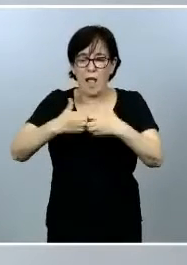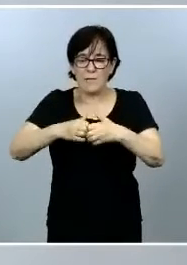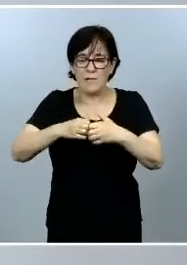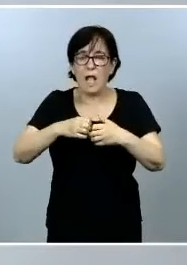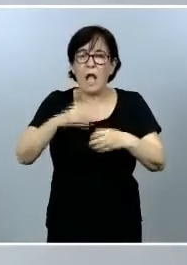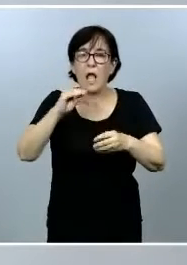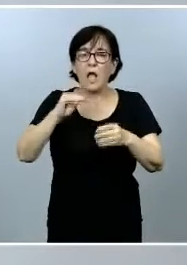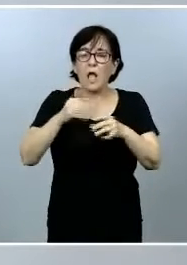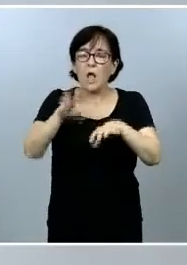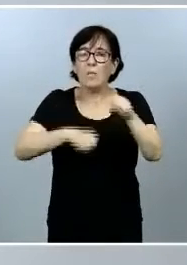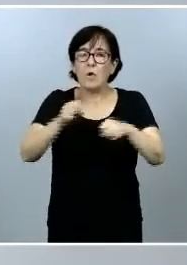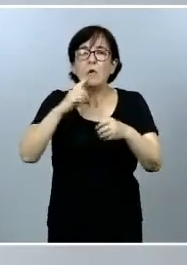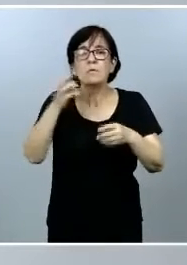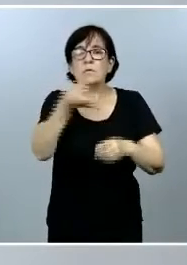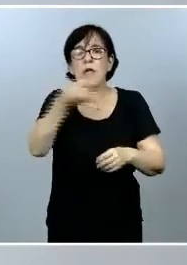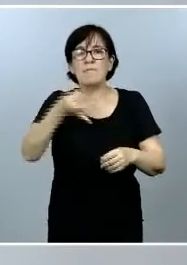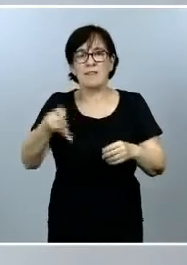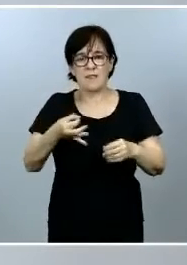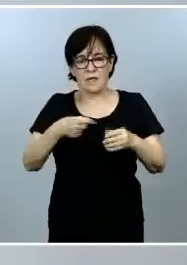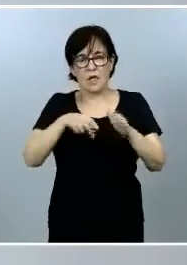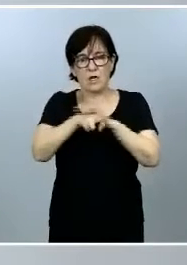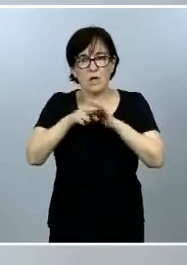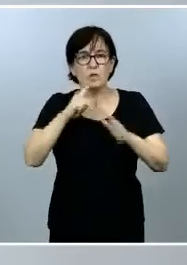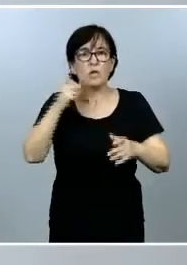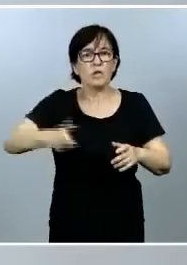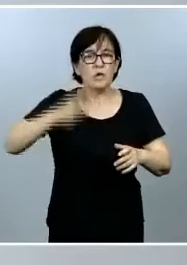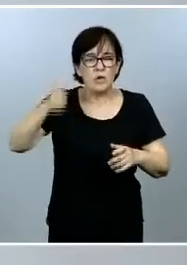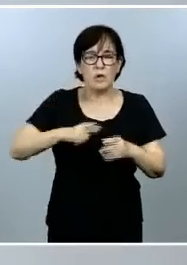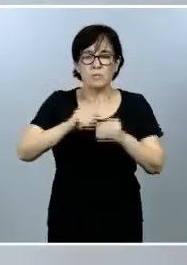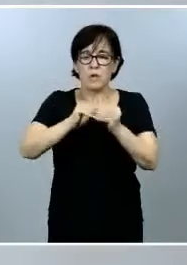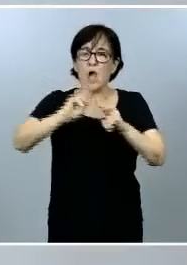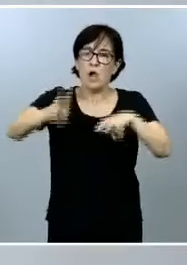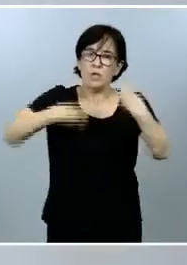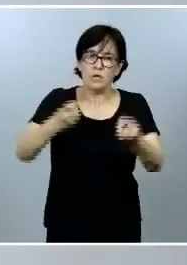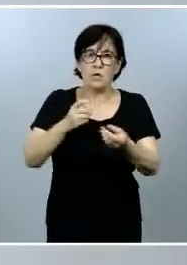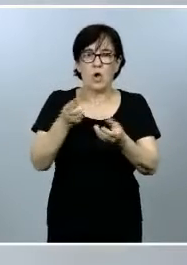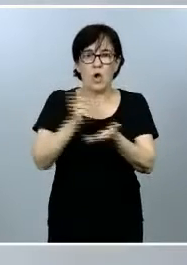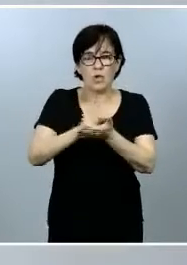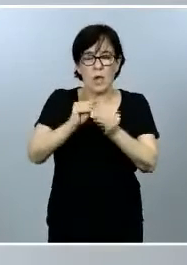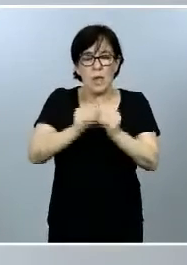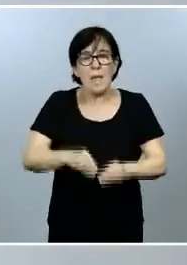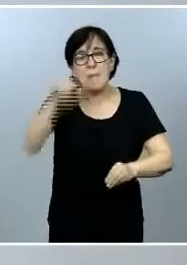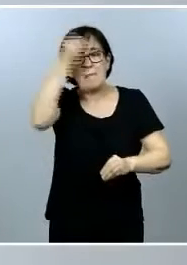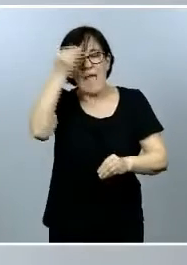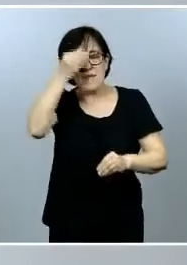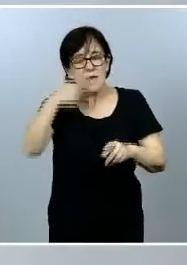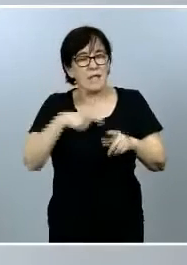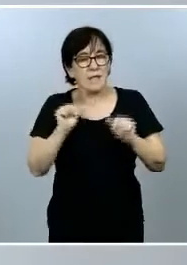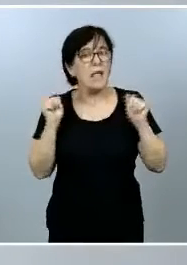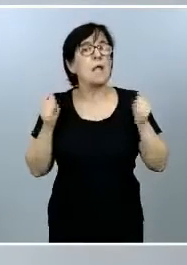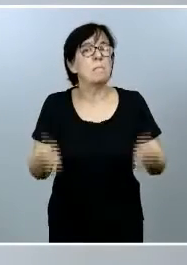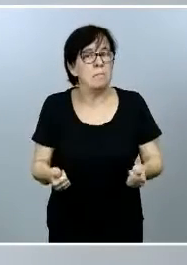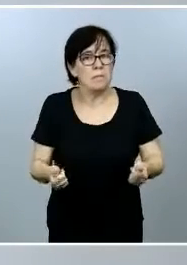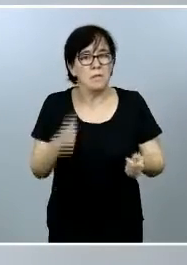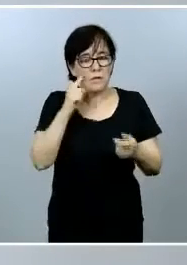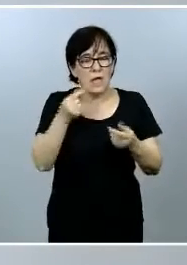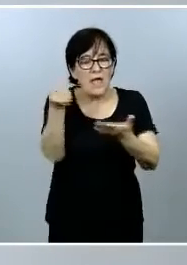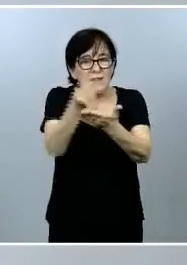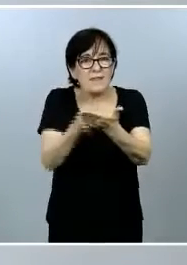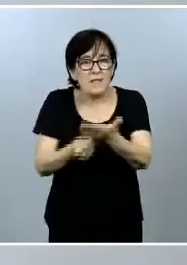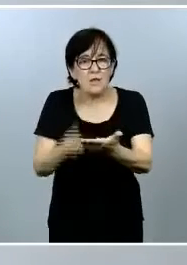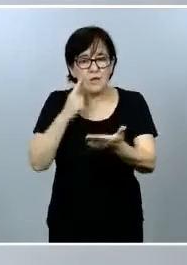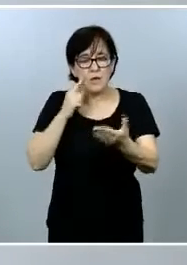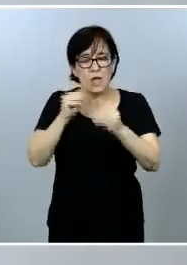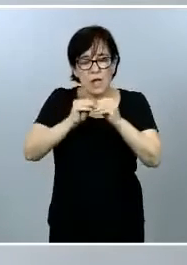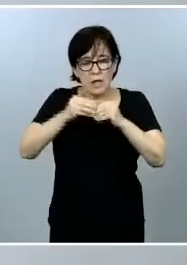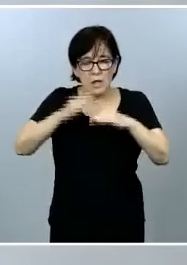eficientes en el uso de recursos duraderos, reparables, reutilizables, es decir, pensar inicialmente en el diseño, en la construcción,